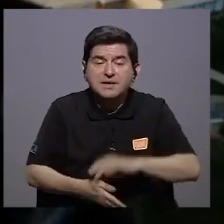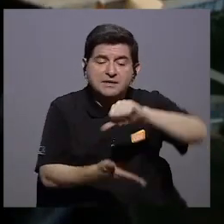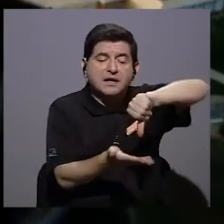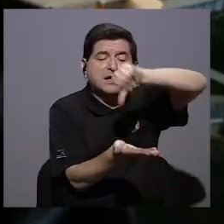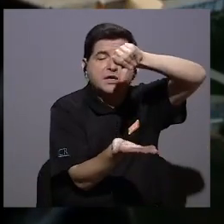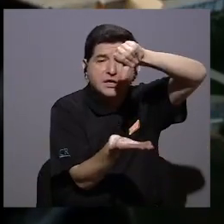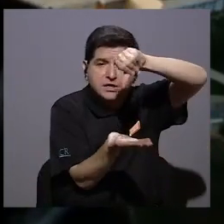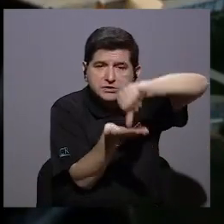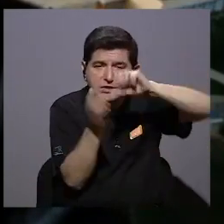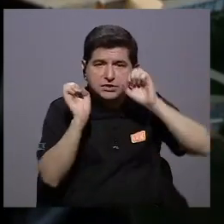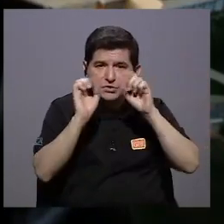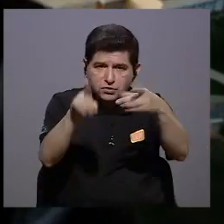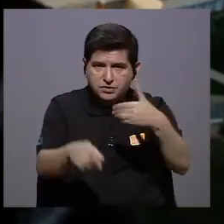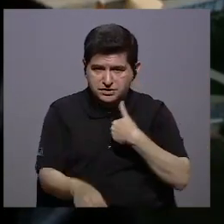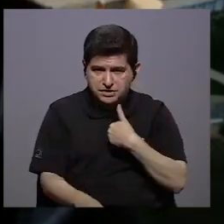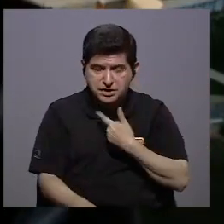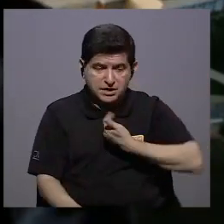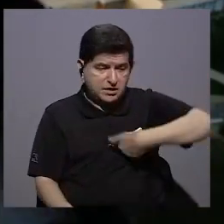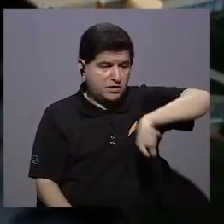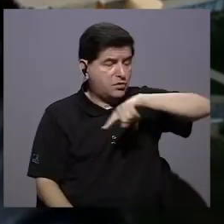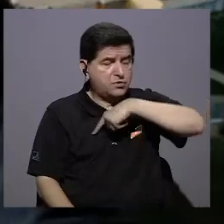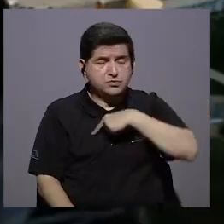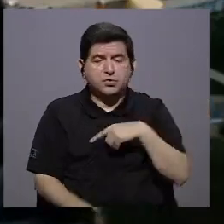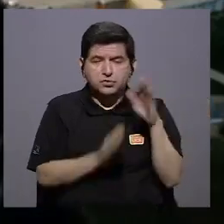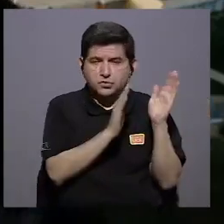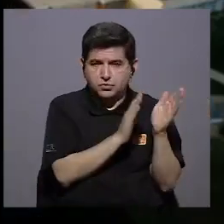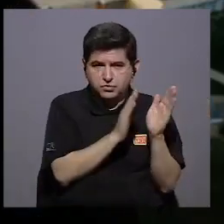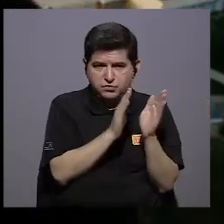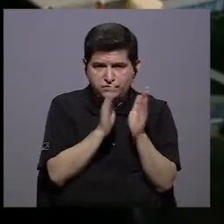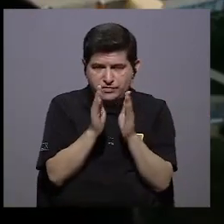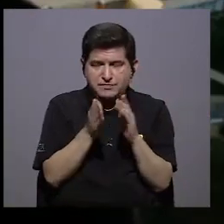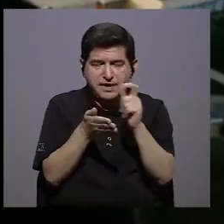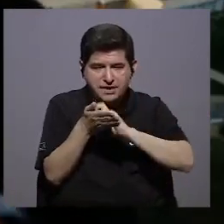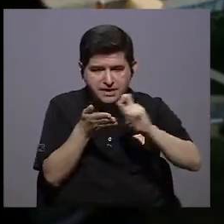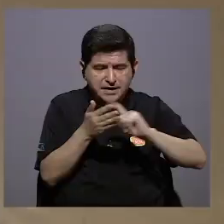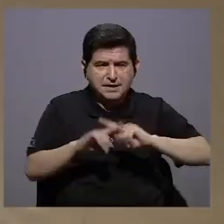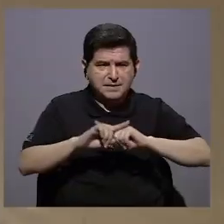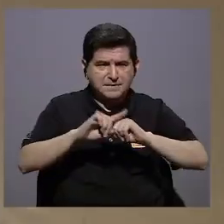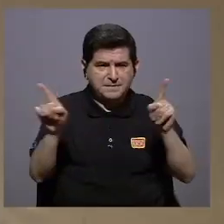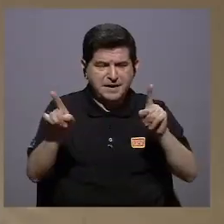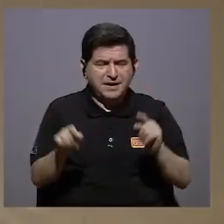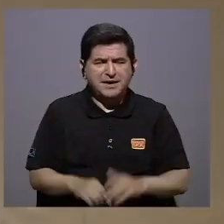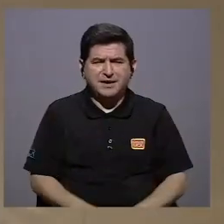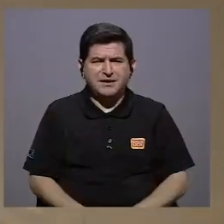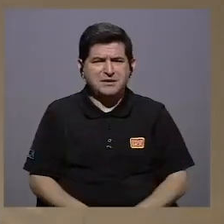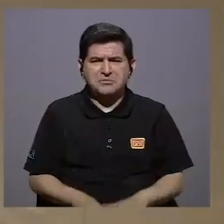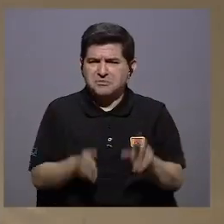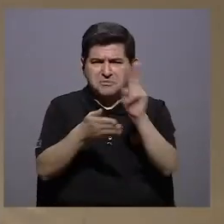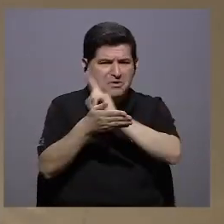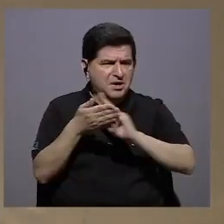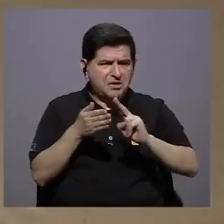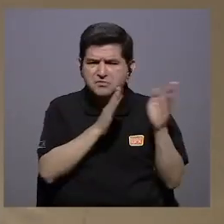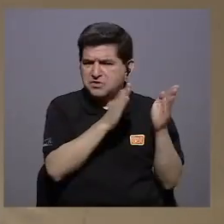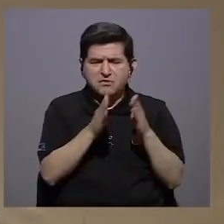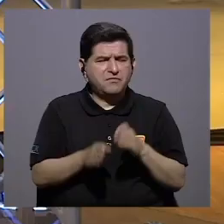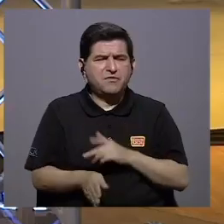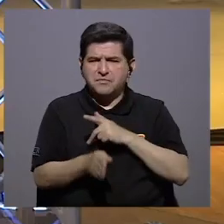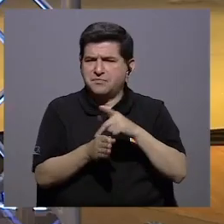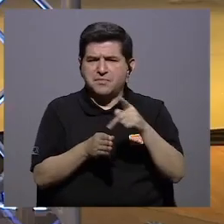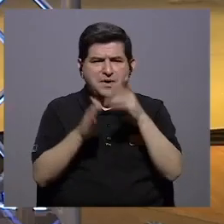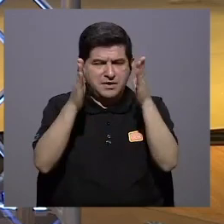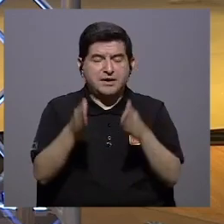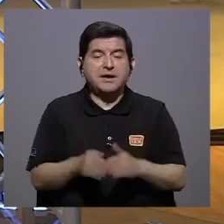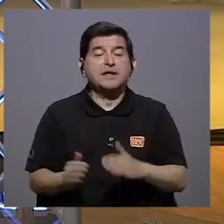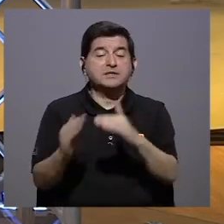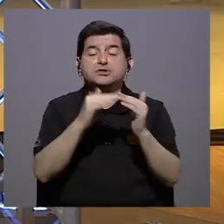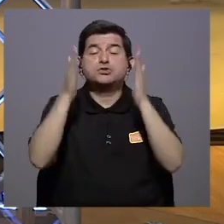que es el núcleo de la educación porque nosotros no formamos en la escuela pero tampoco en las universidades no se forma profesionales se forma